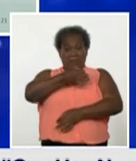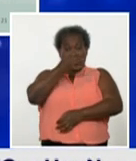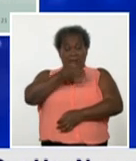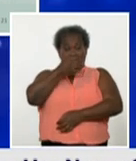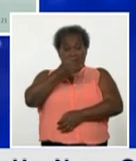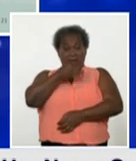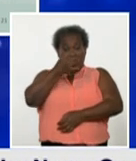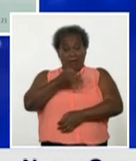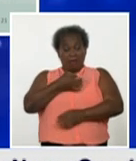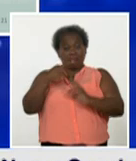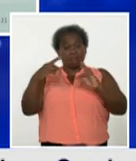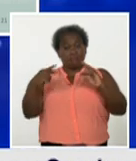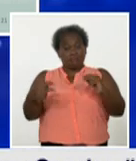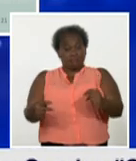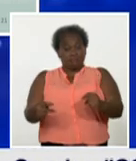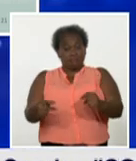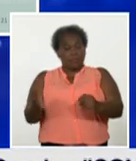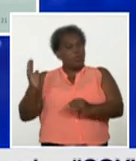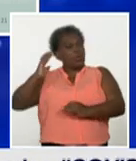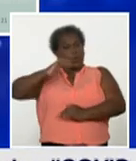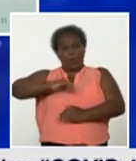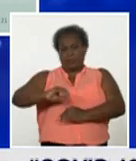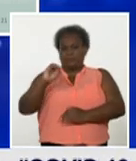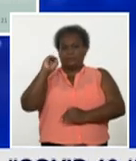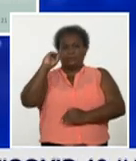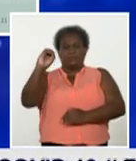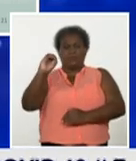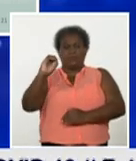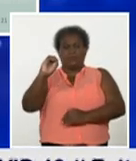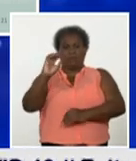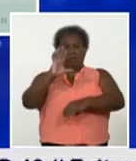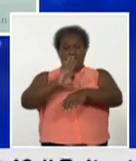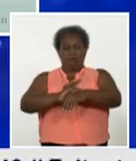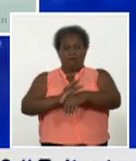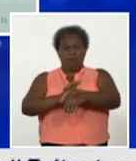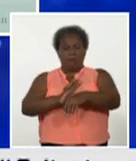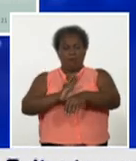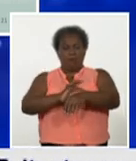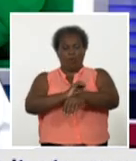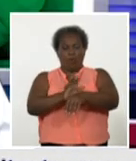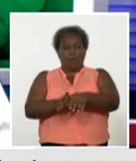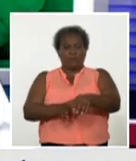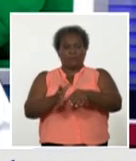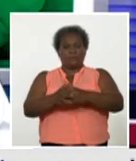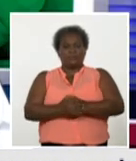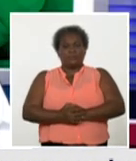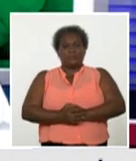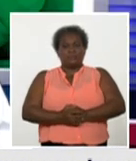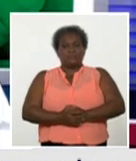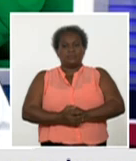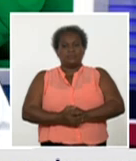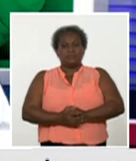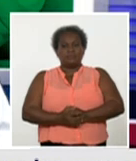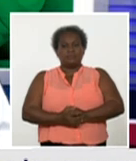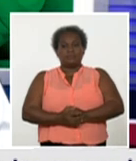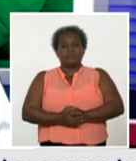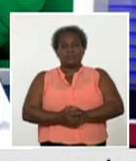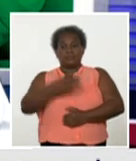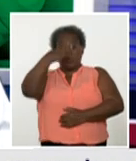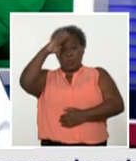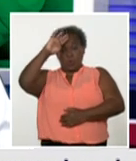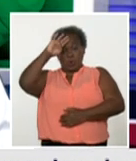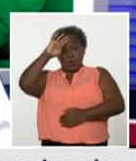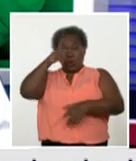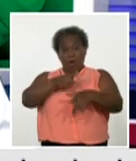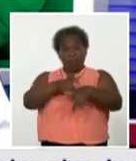nuevamente sin casos autóctonos en el día de ayer de esta forma cuba incrementa